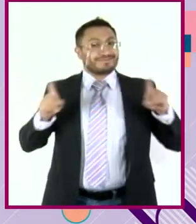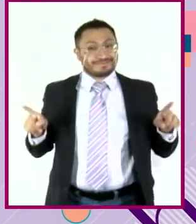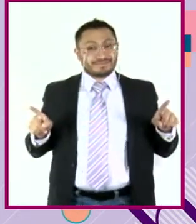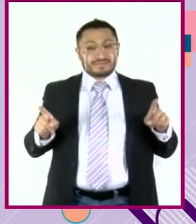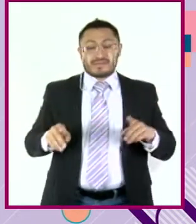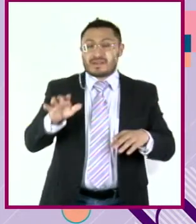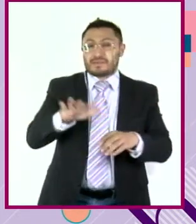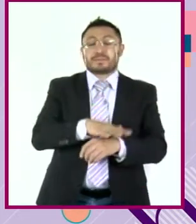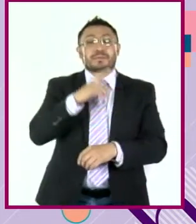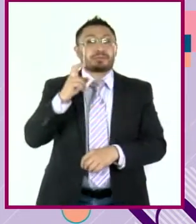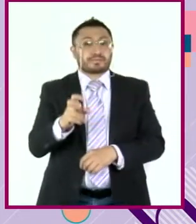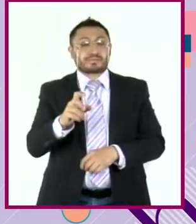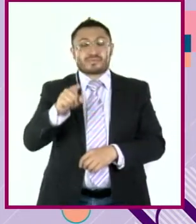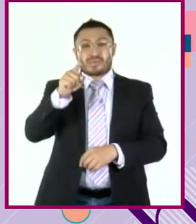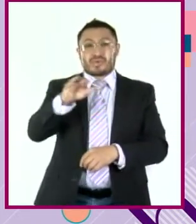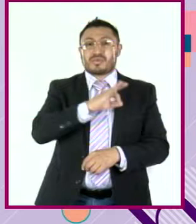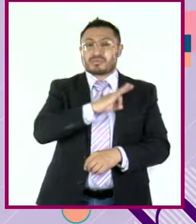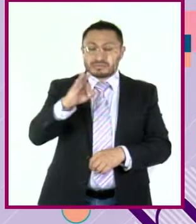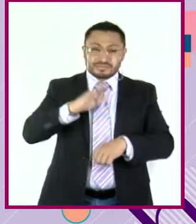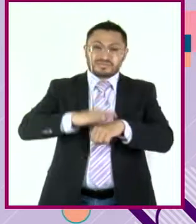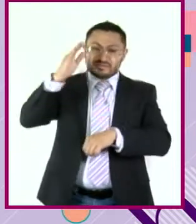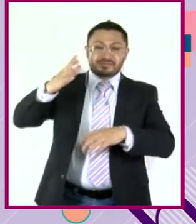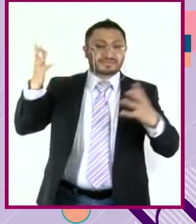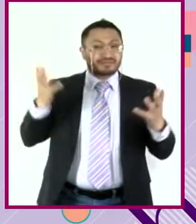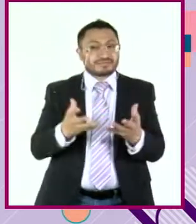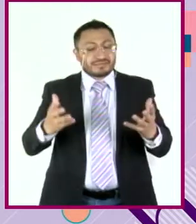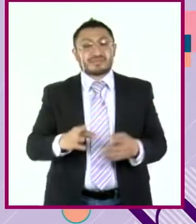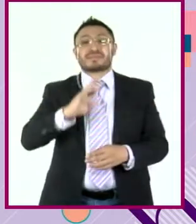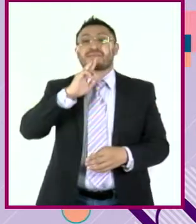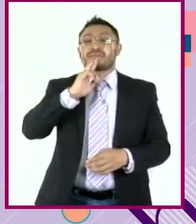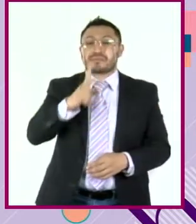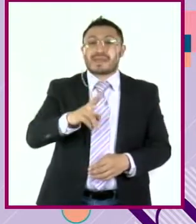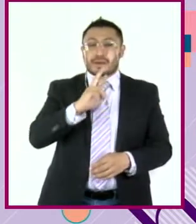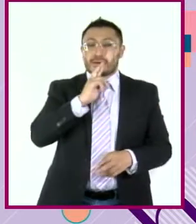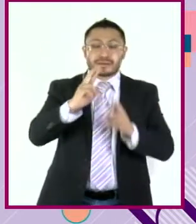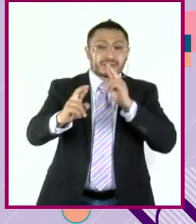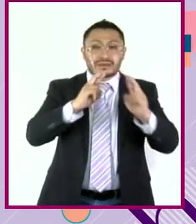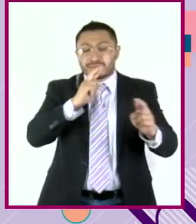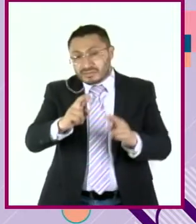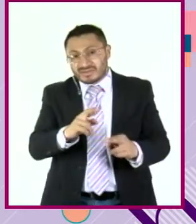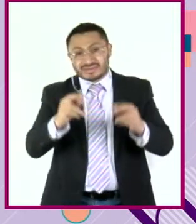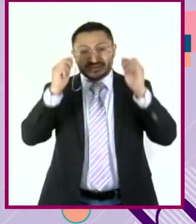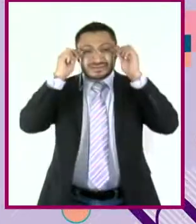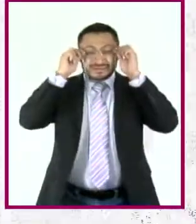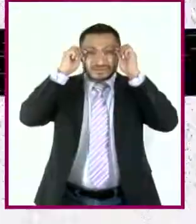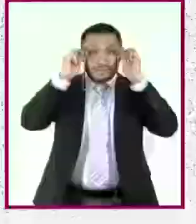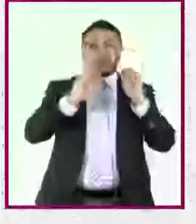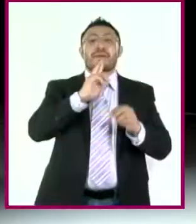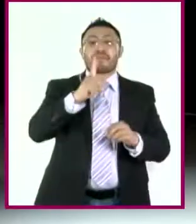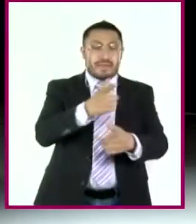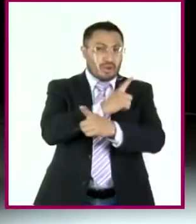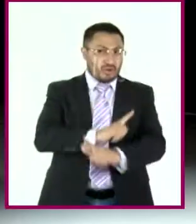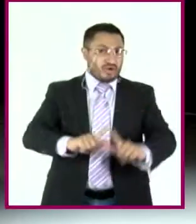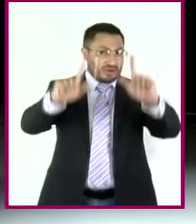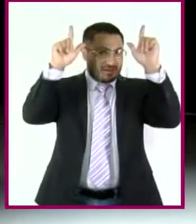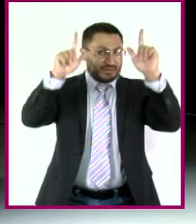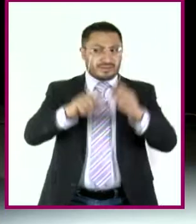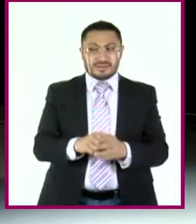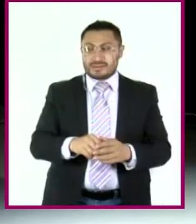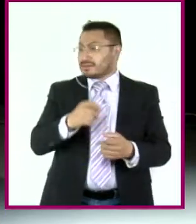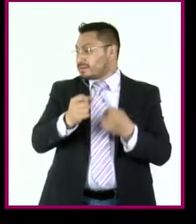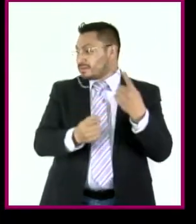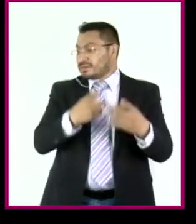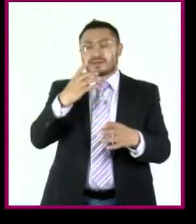capacidad de acción tengamos, mejores resultados podremos obtener de nuestra libertad. Hay cosas que